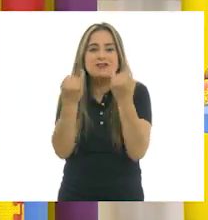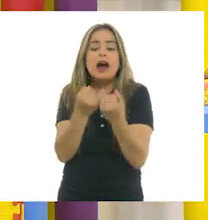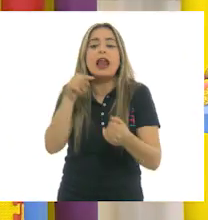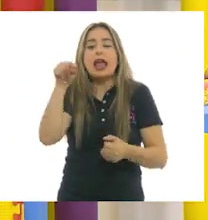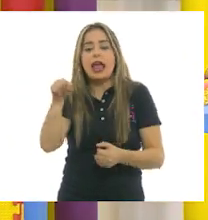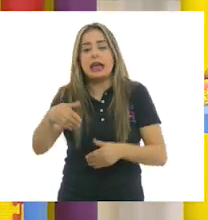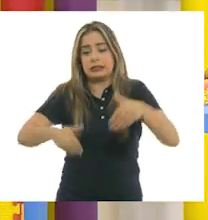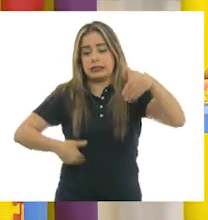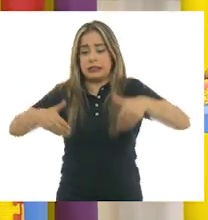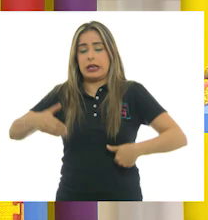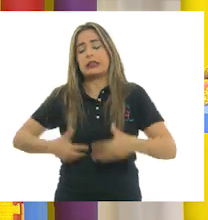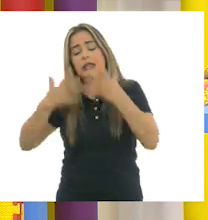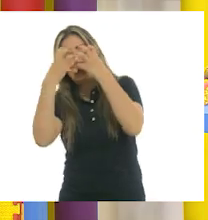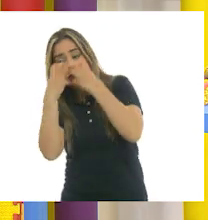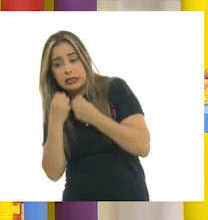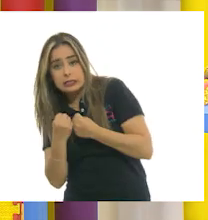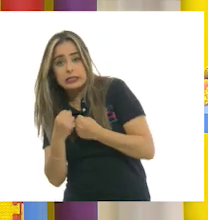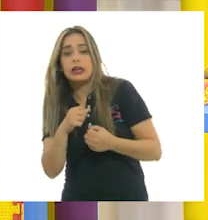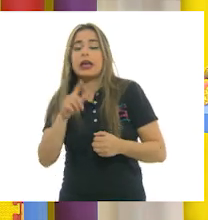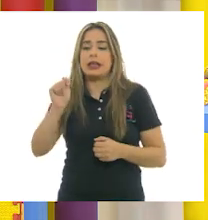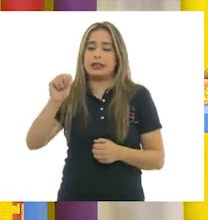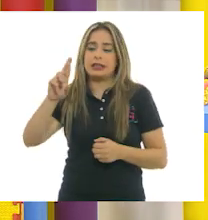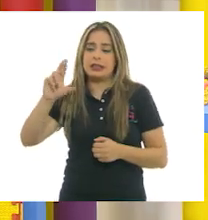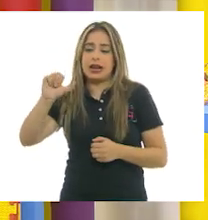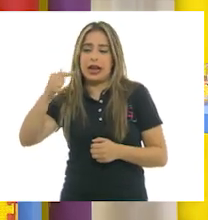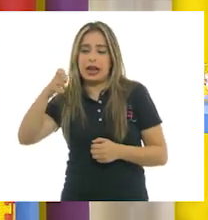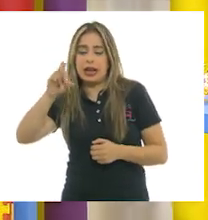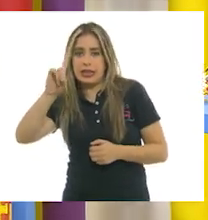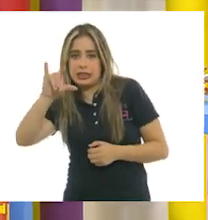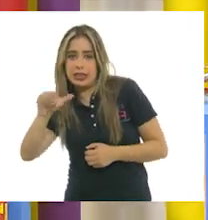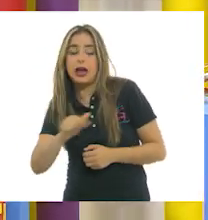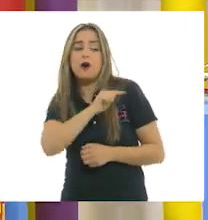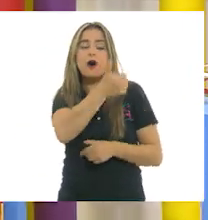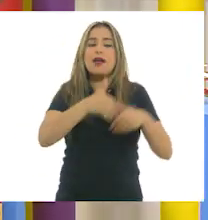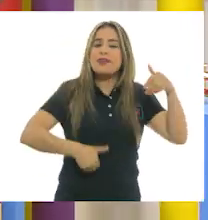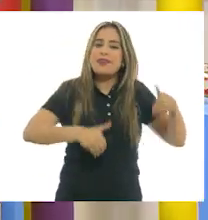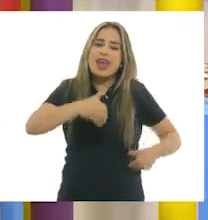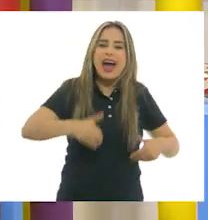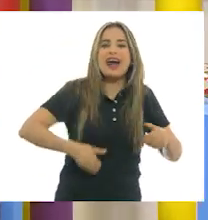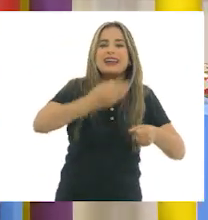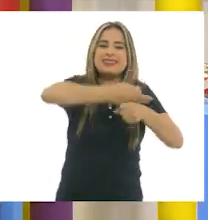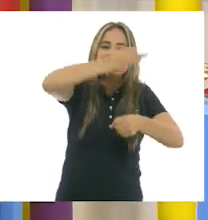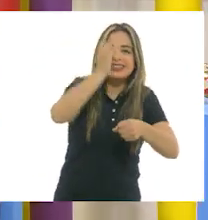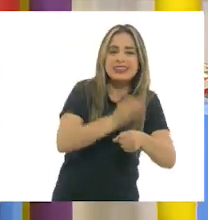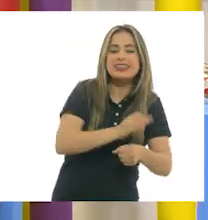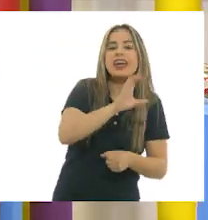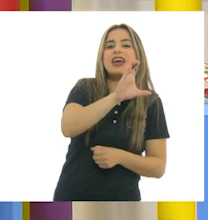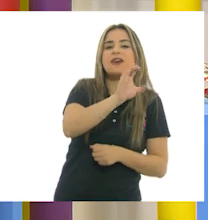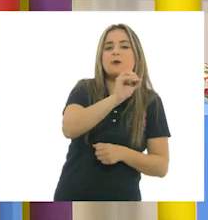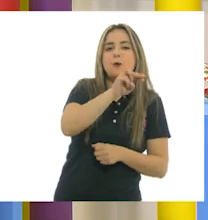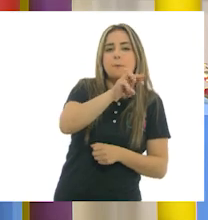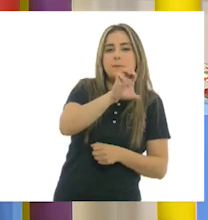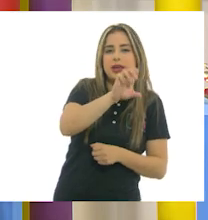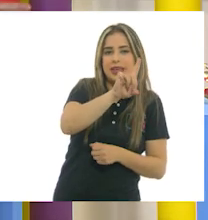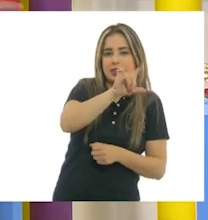comedia. La comedia, mientras que la tragedia, por ejemplo, utiliza formas en general muy